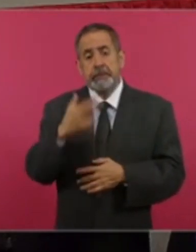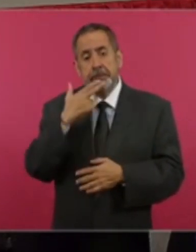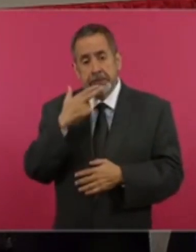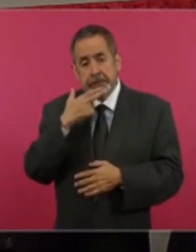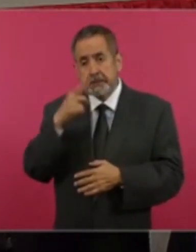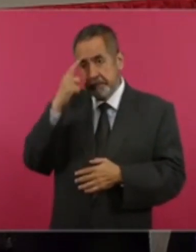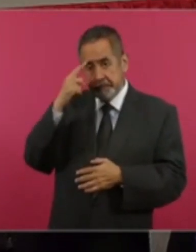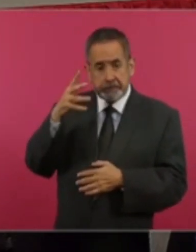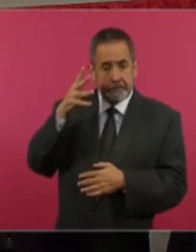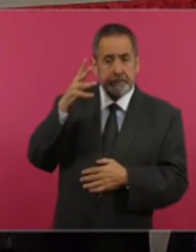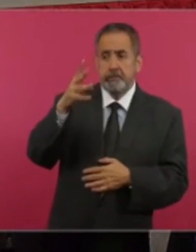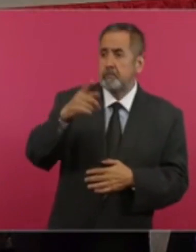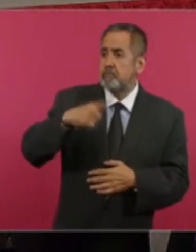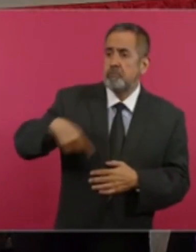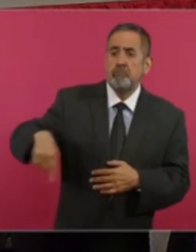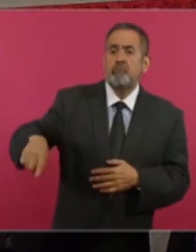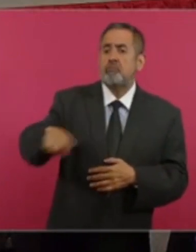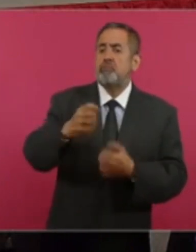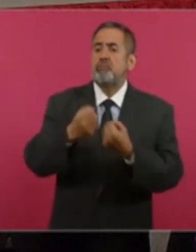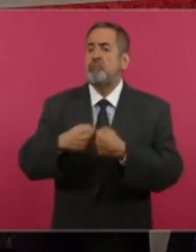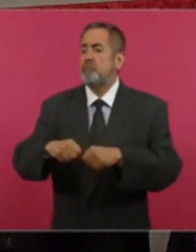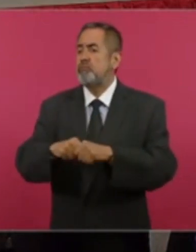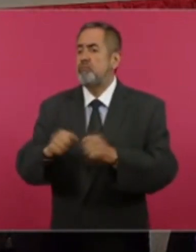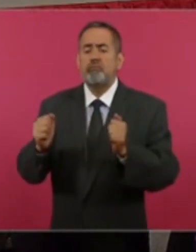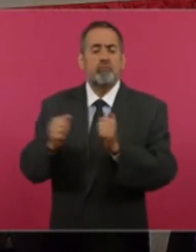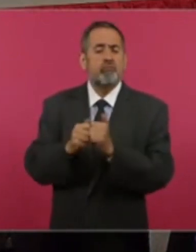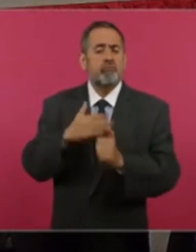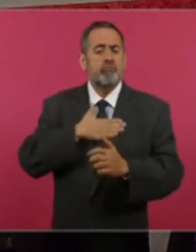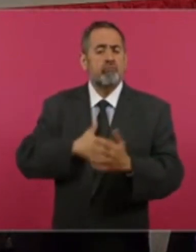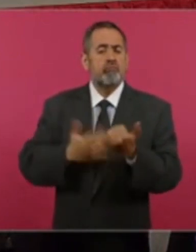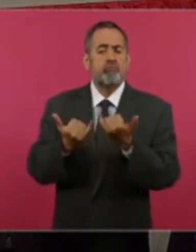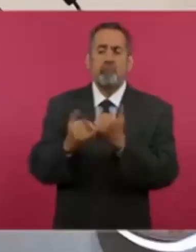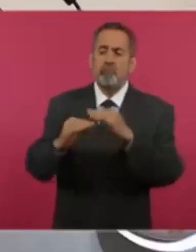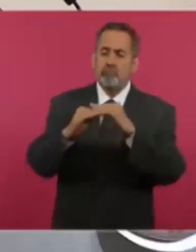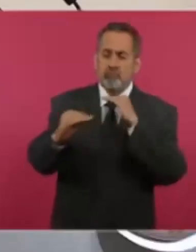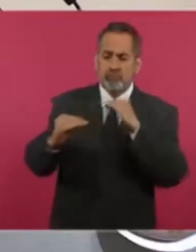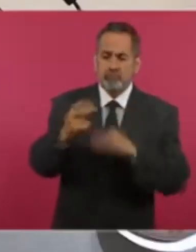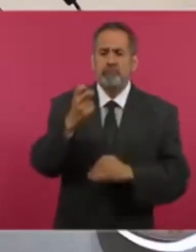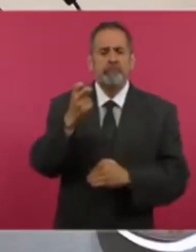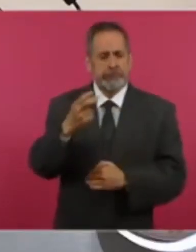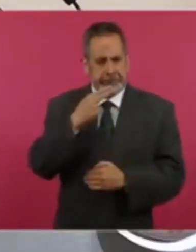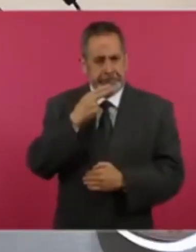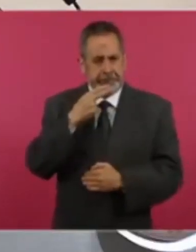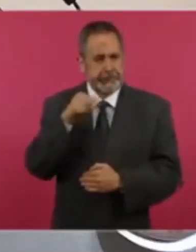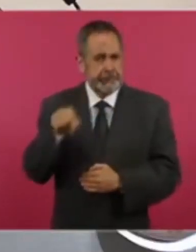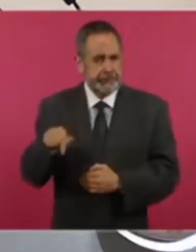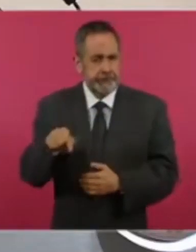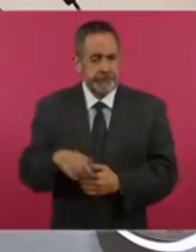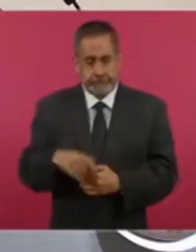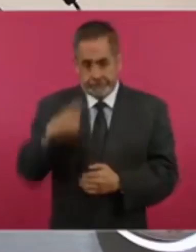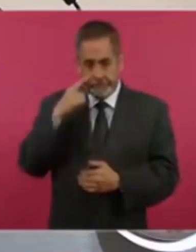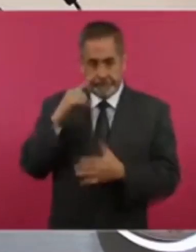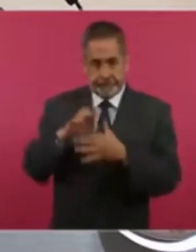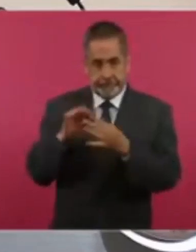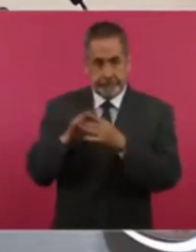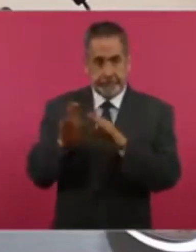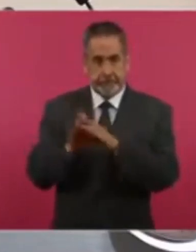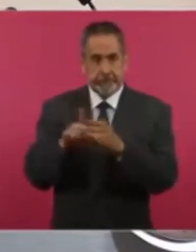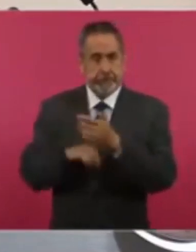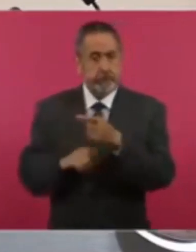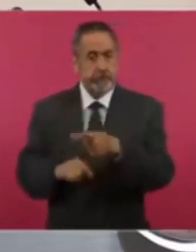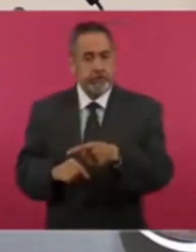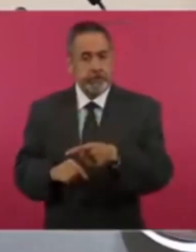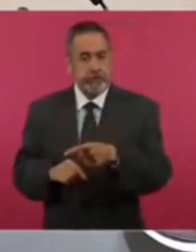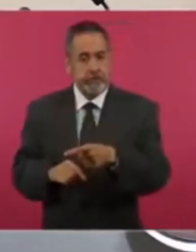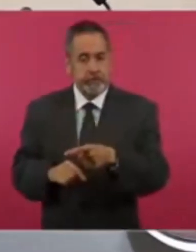justa, una sociedad más equitativa y que es justamente nuestro anhelo. En este contexto del Tren, visto desde